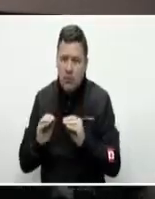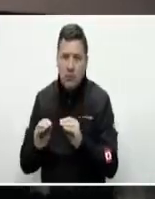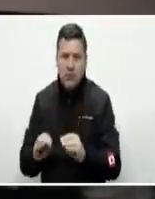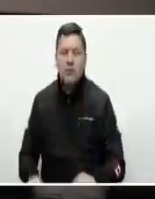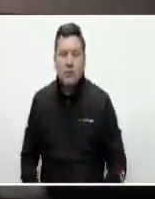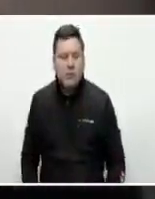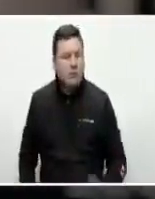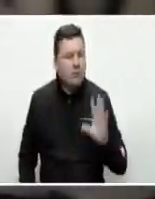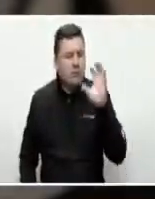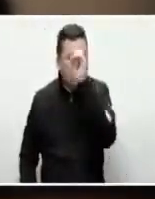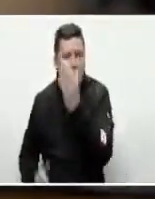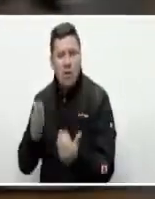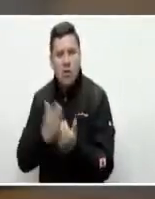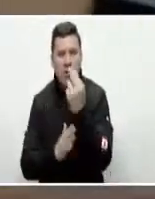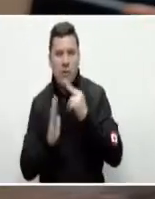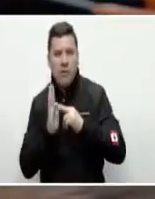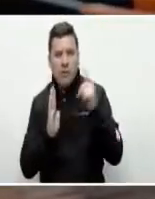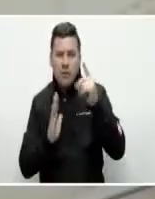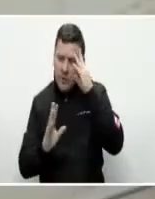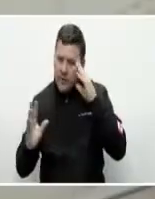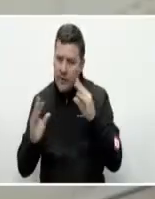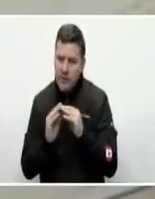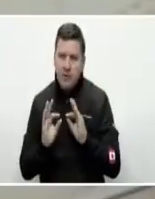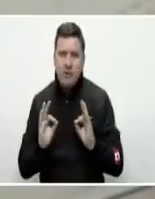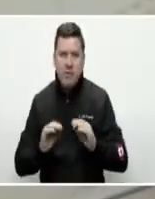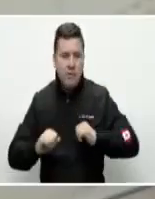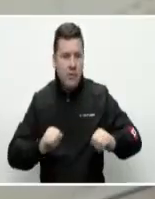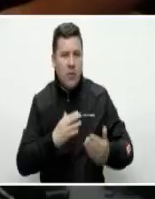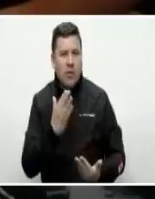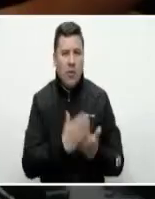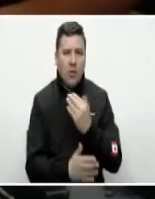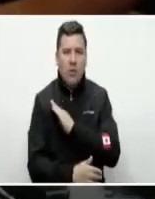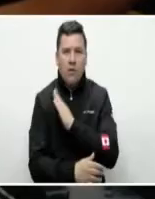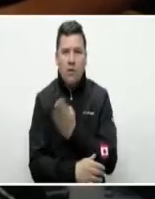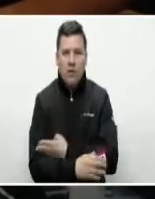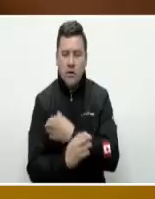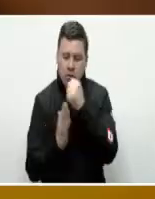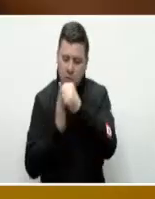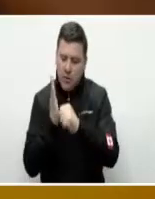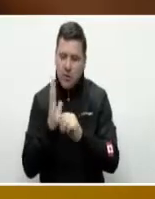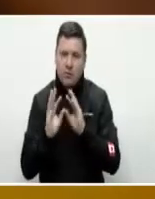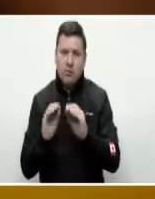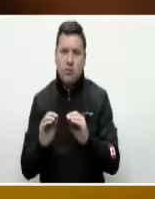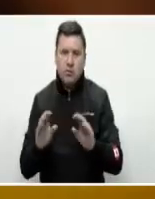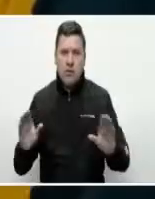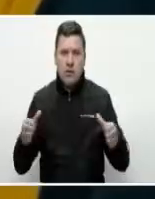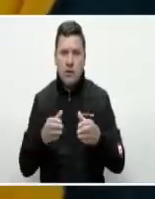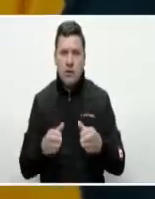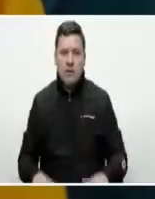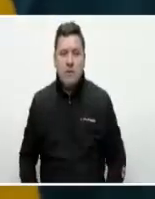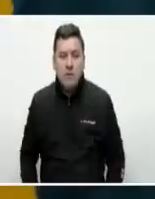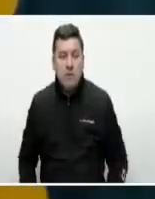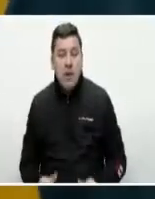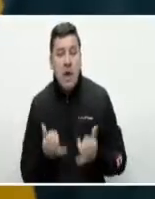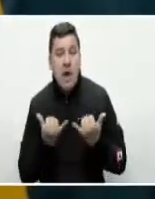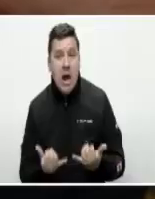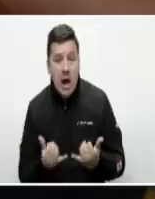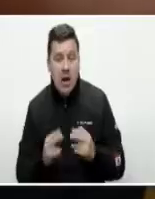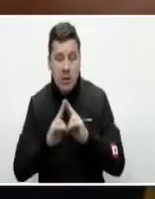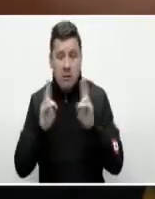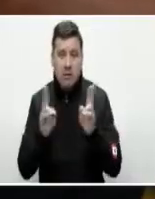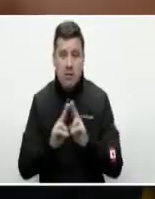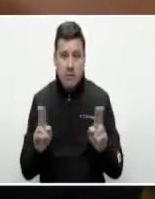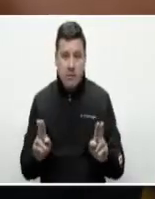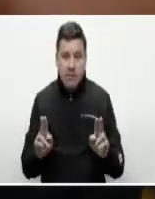Identificar las nuevas tecnologías y de acuerdo a ello actualizar y fortalecer los programas de formación. En este momento la red se